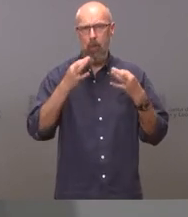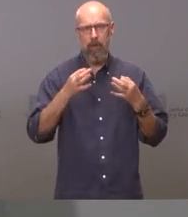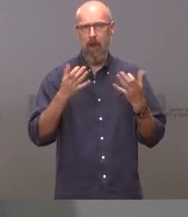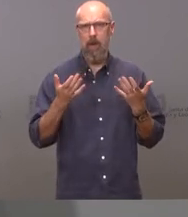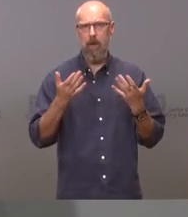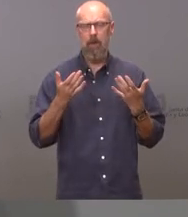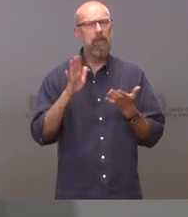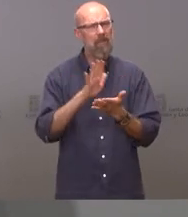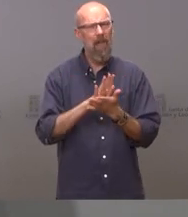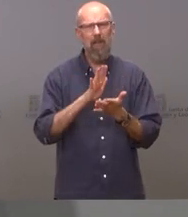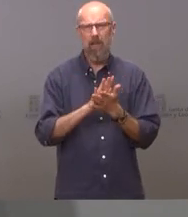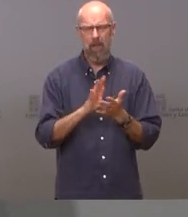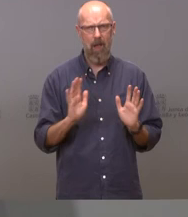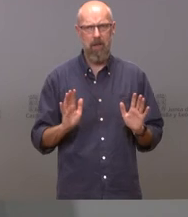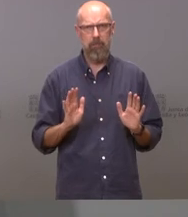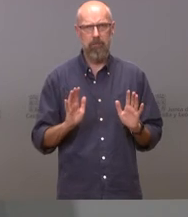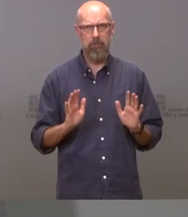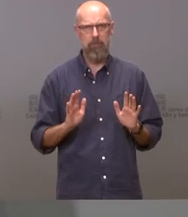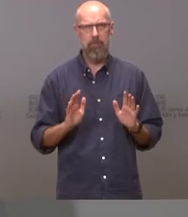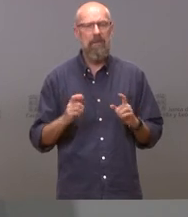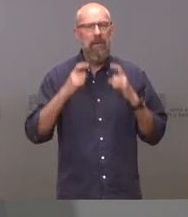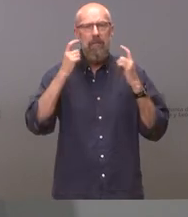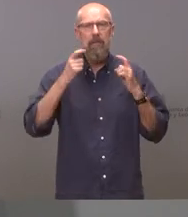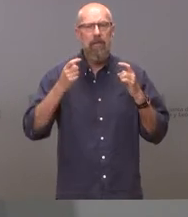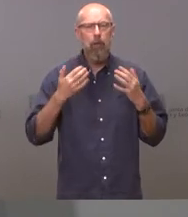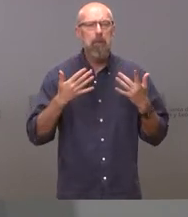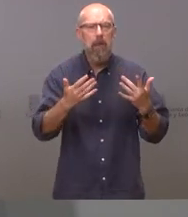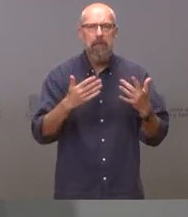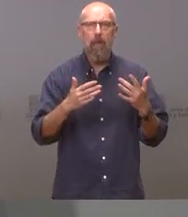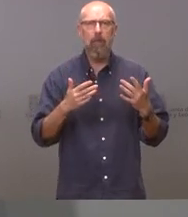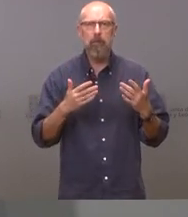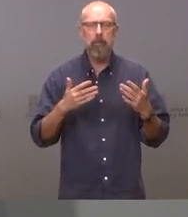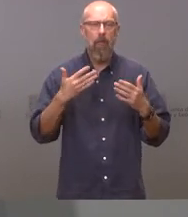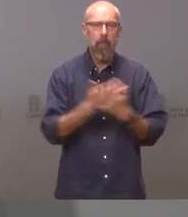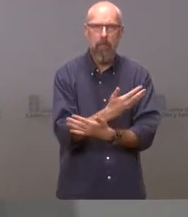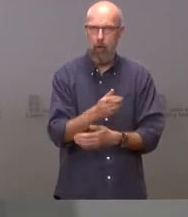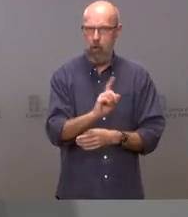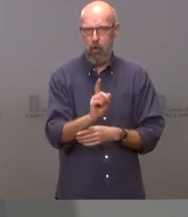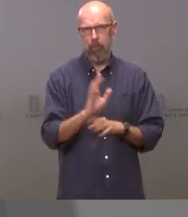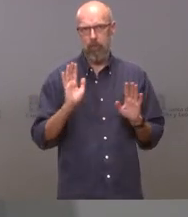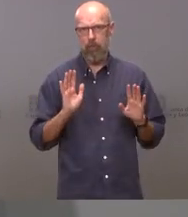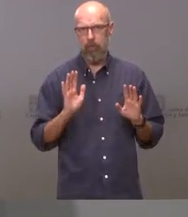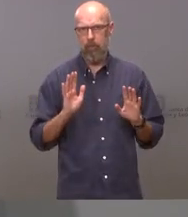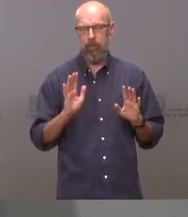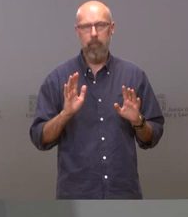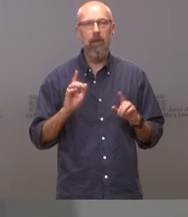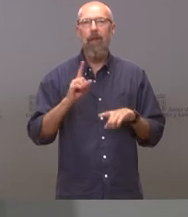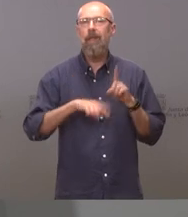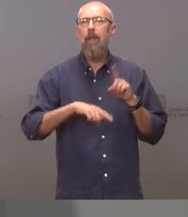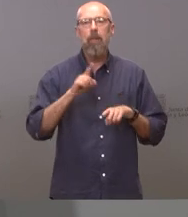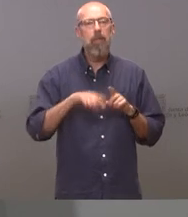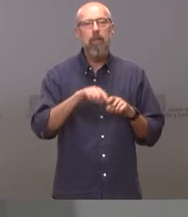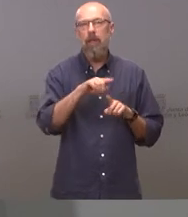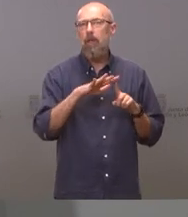con tranquilidad intentando no tropezar y al ritmo que nos permite la saturación